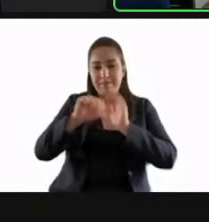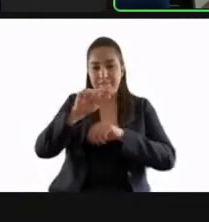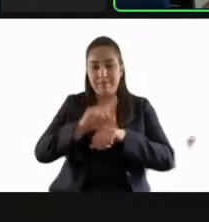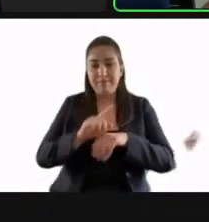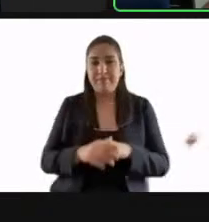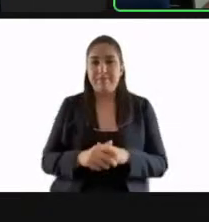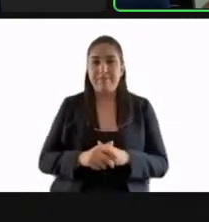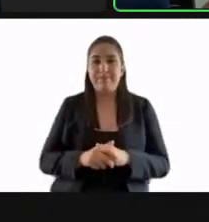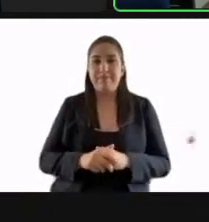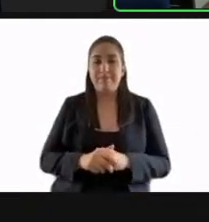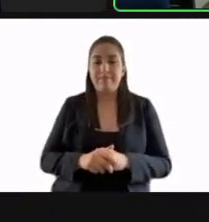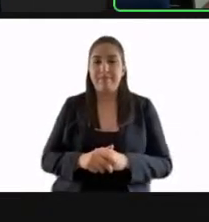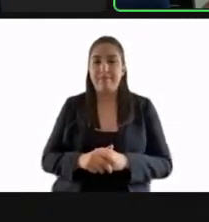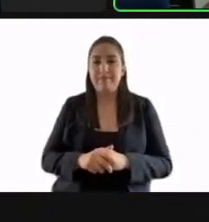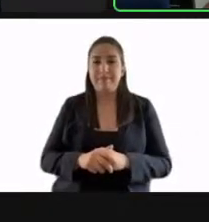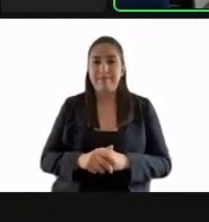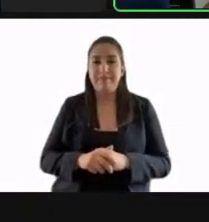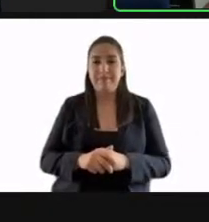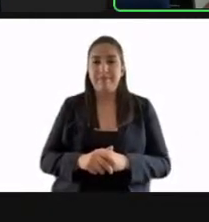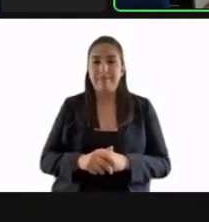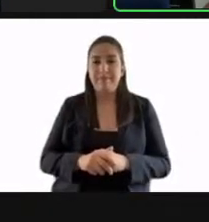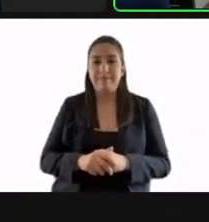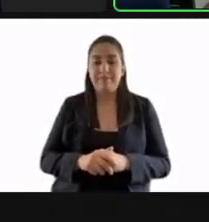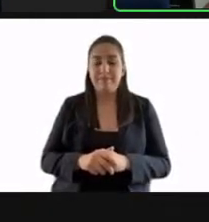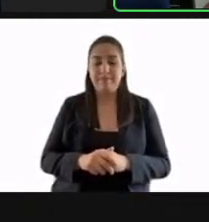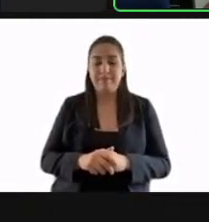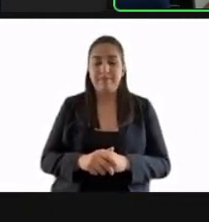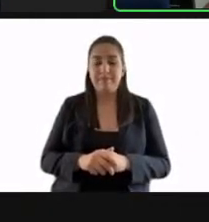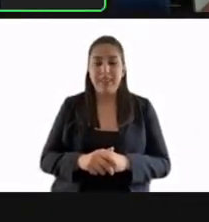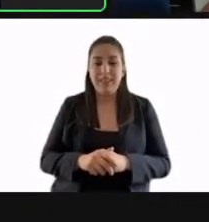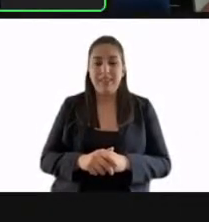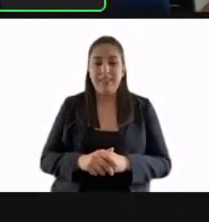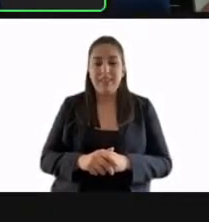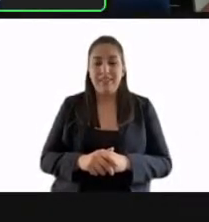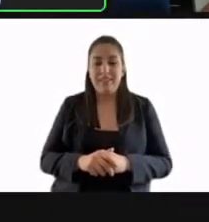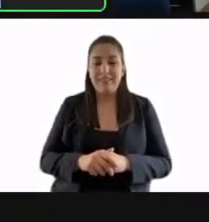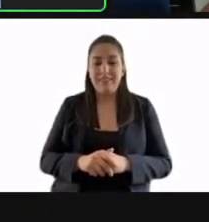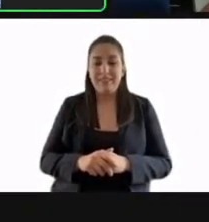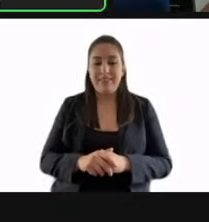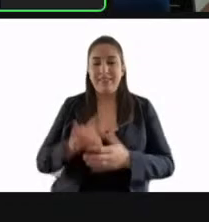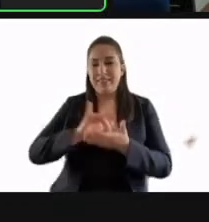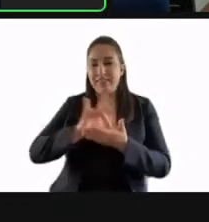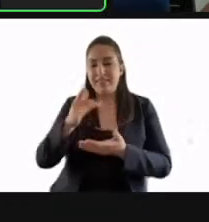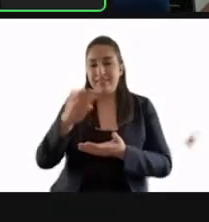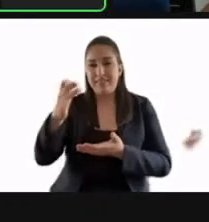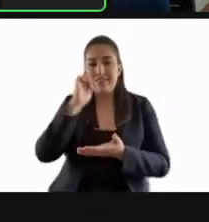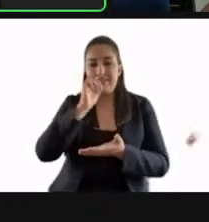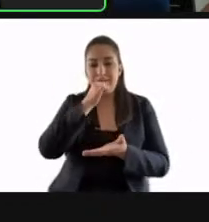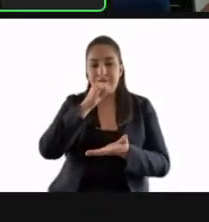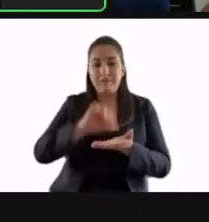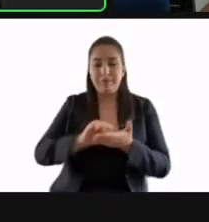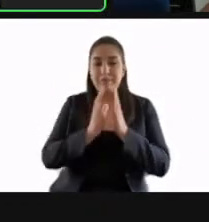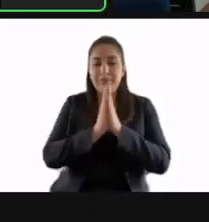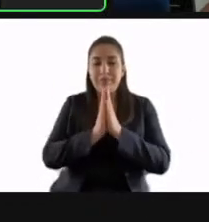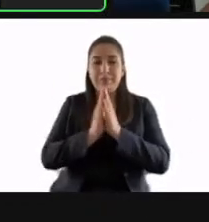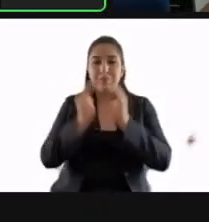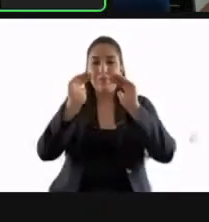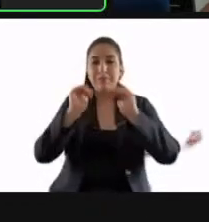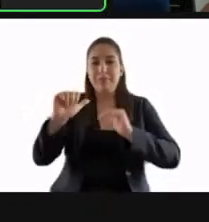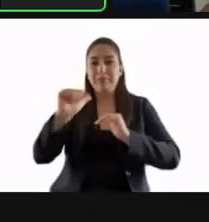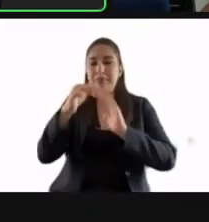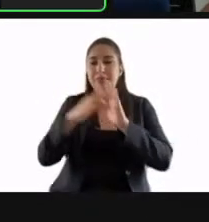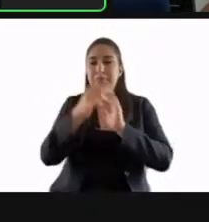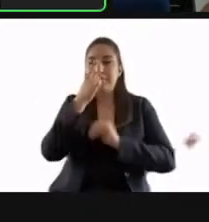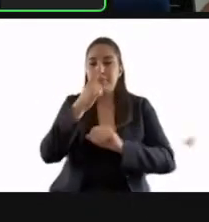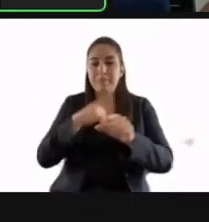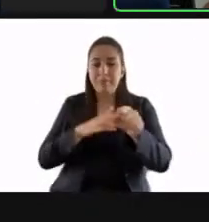Se aprueba el orden del día, cumplida su instrucción, diputada presidenta. Muchísimas gracias, diputada secretaria. Por favor, proceda a señalar el siguiente punto del orden